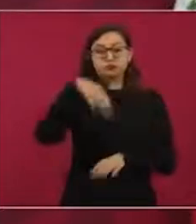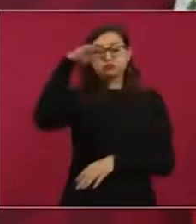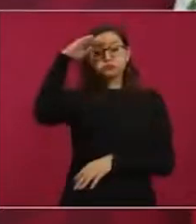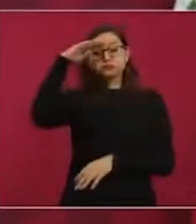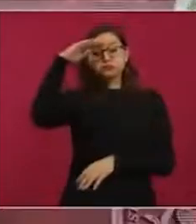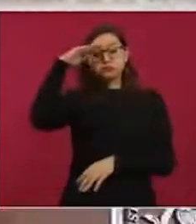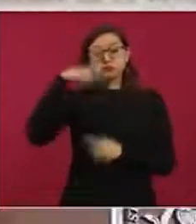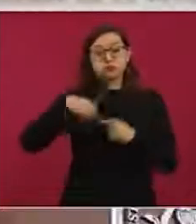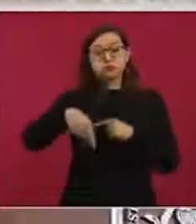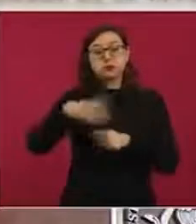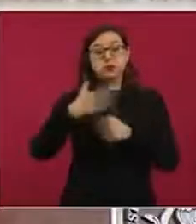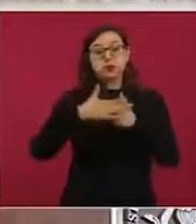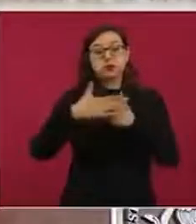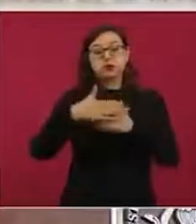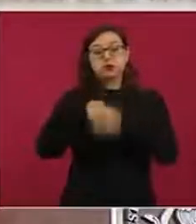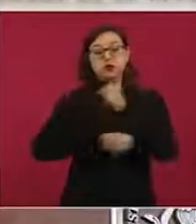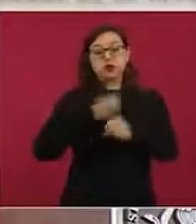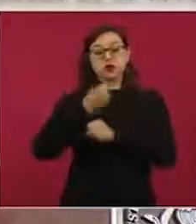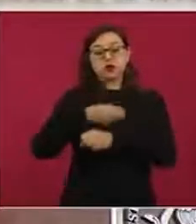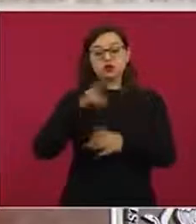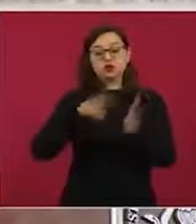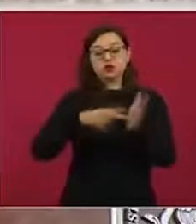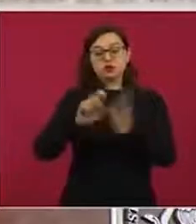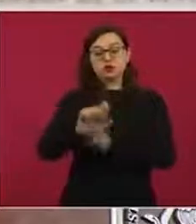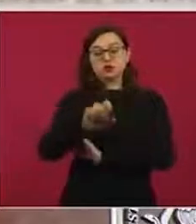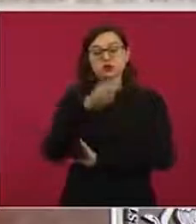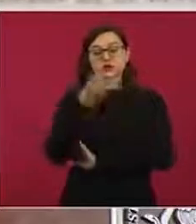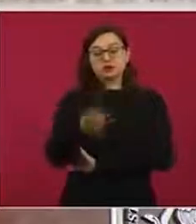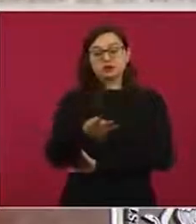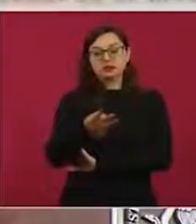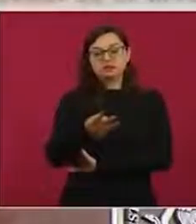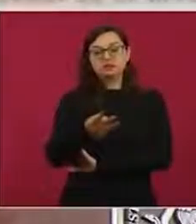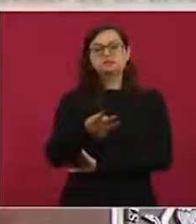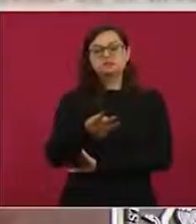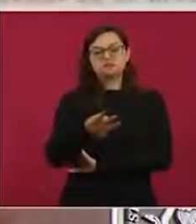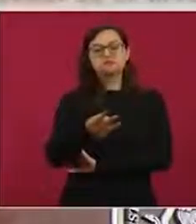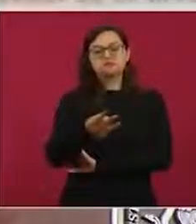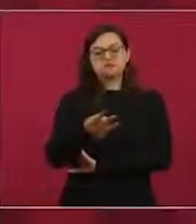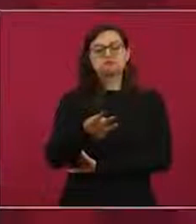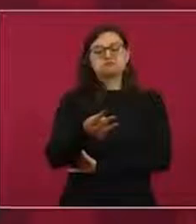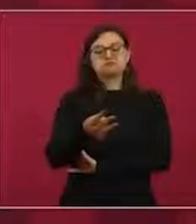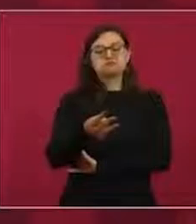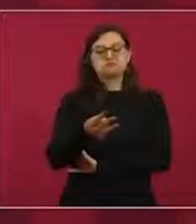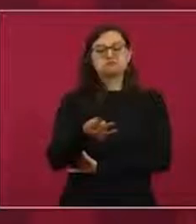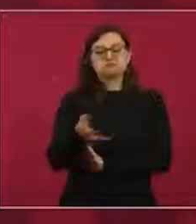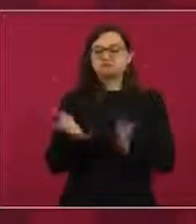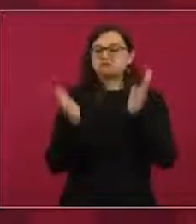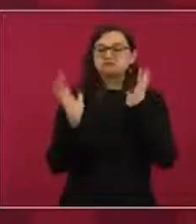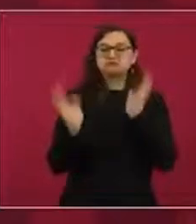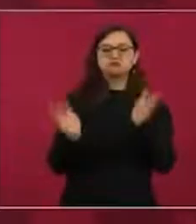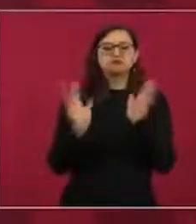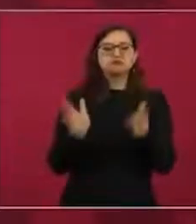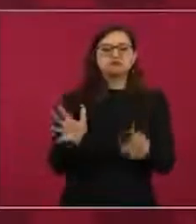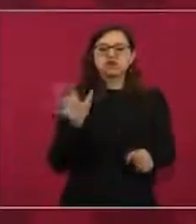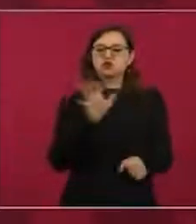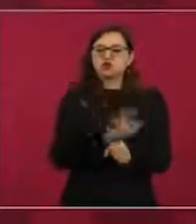año próximo, a finales, ya vamos a estar produciendo